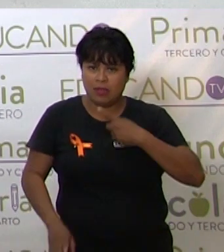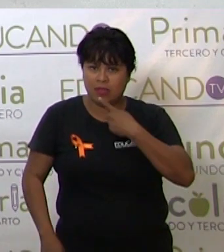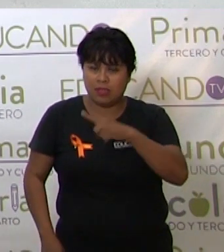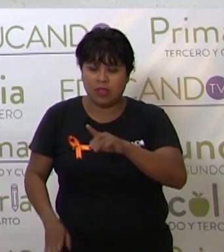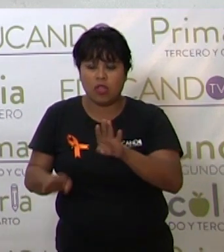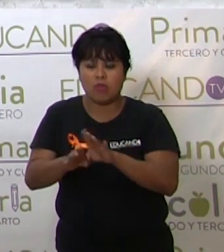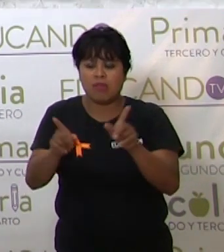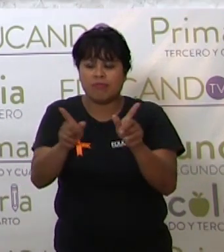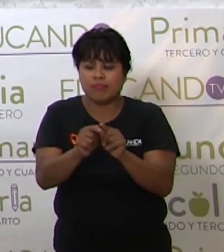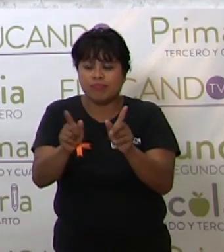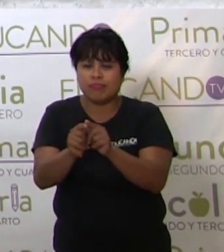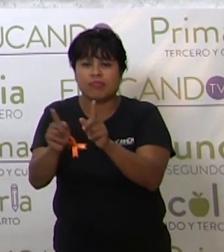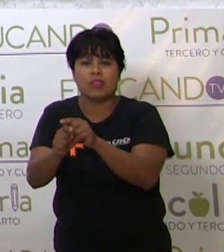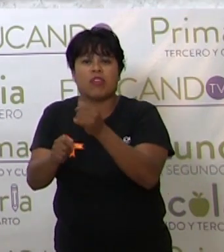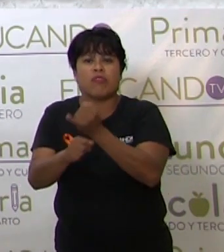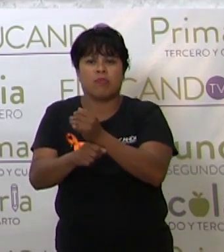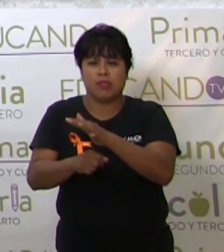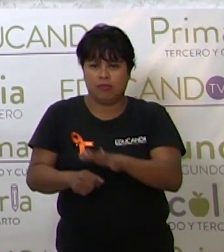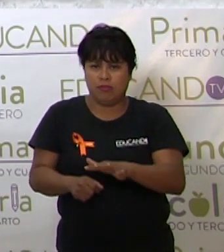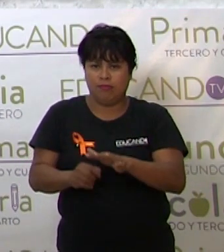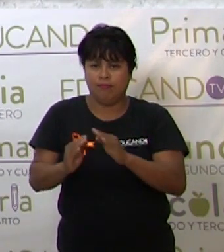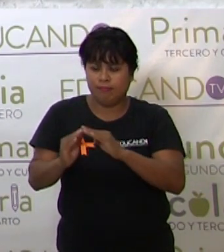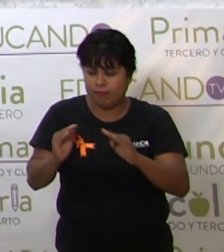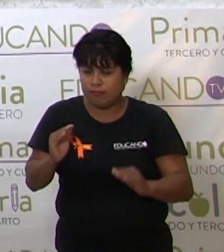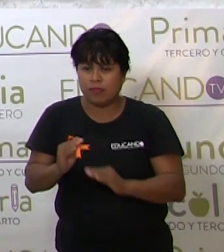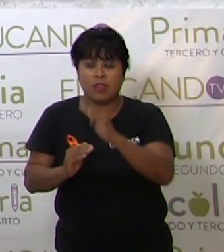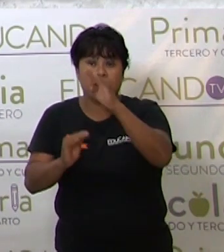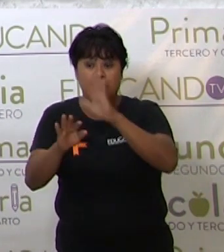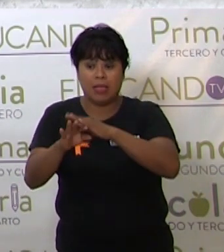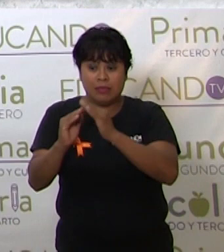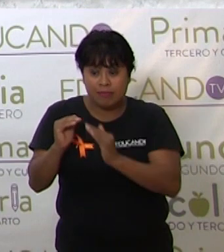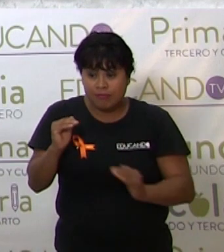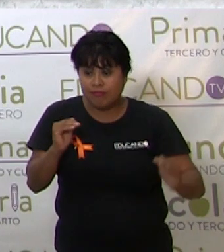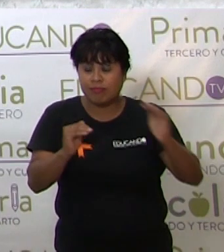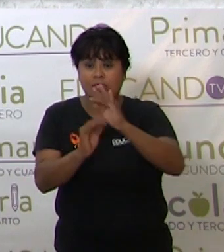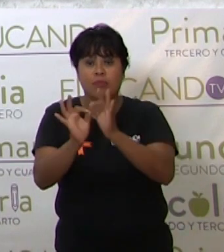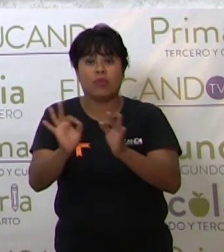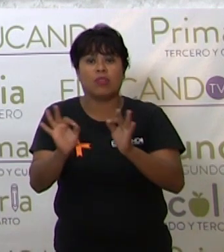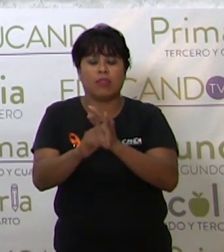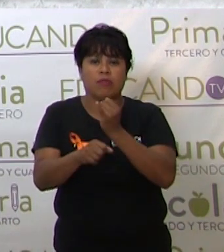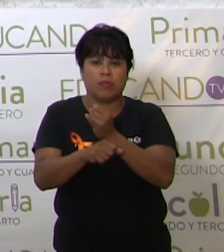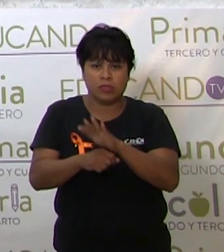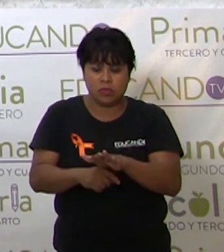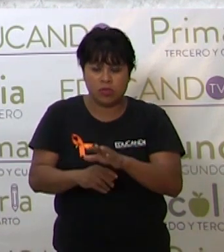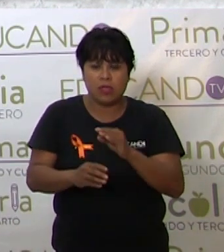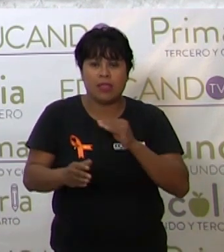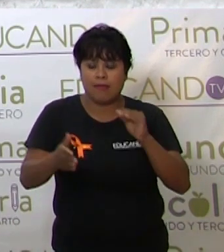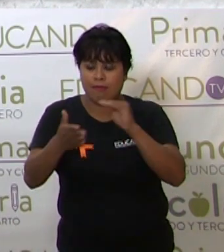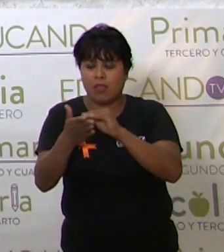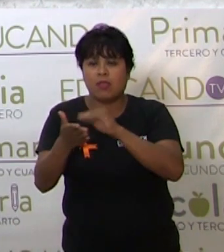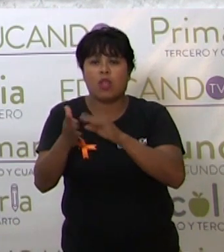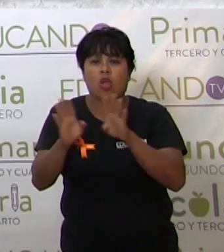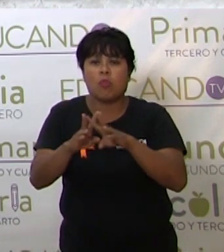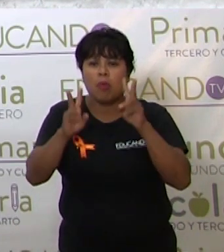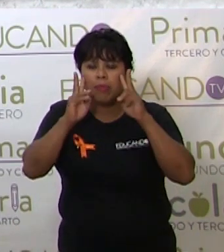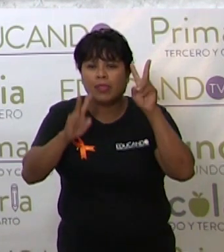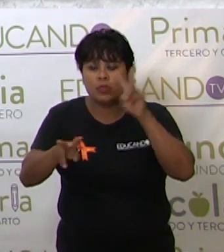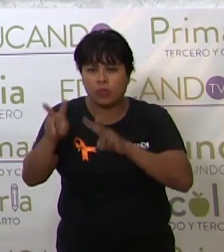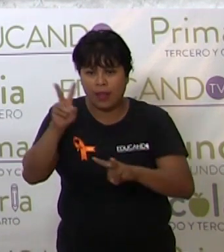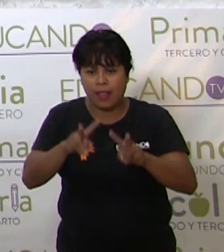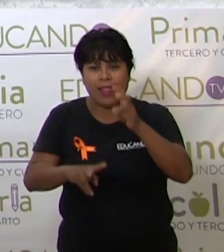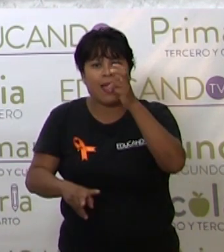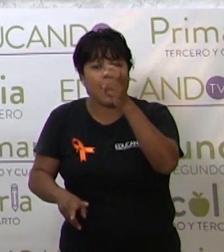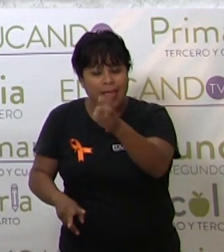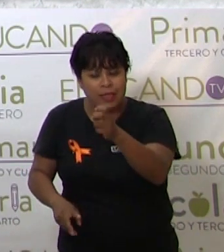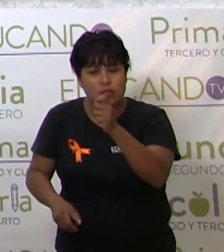sintetizar la información, a jerarquizar la información, y a plasmarla de manera visual. Esa es la